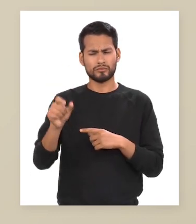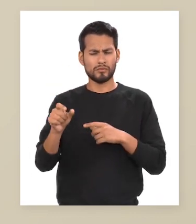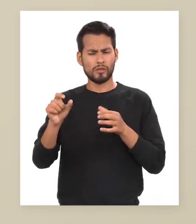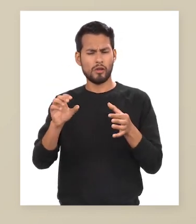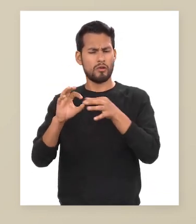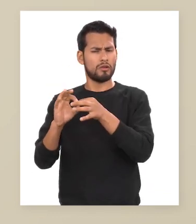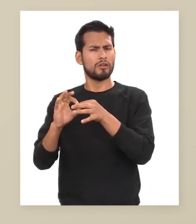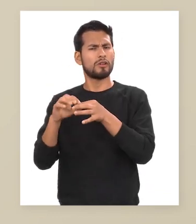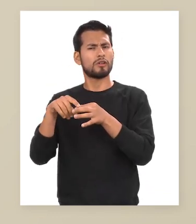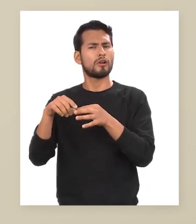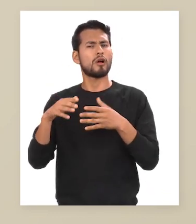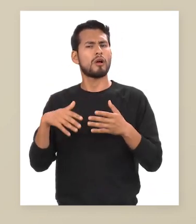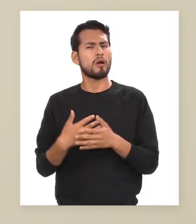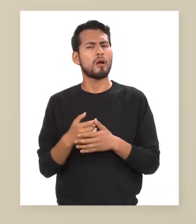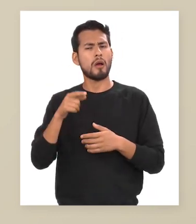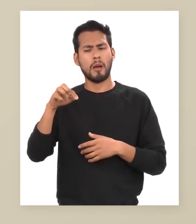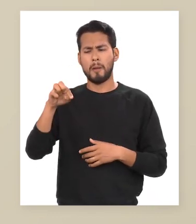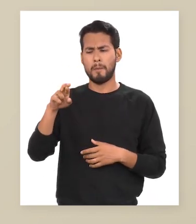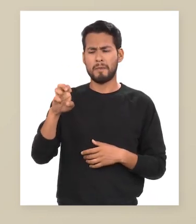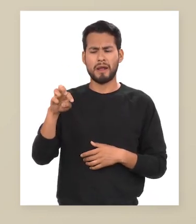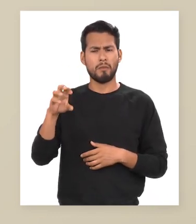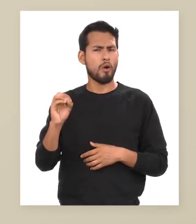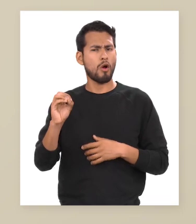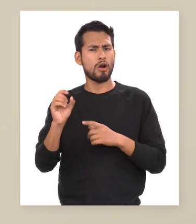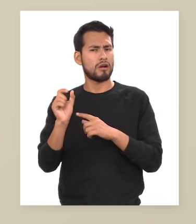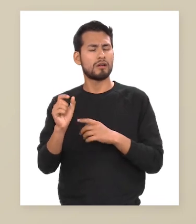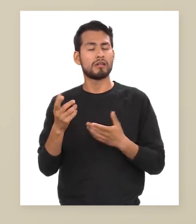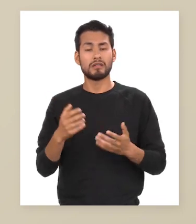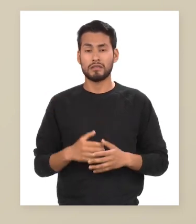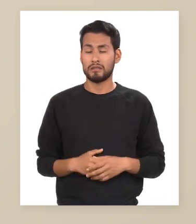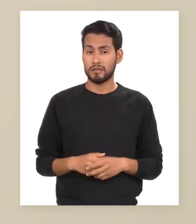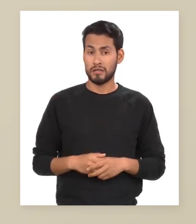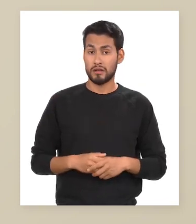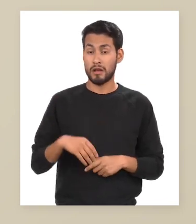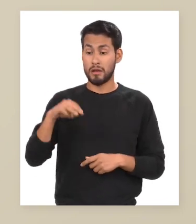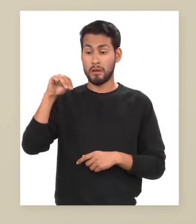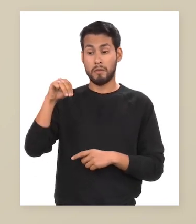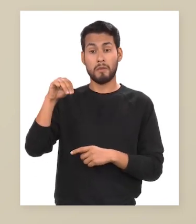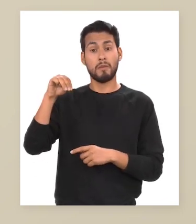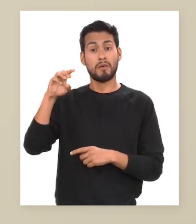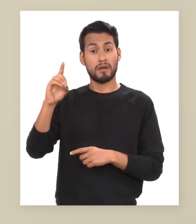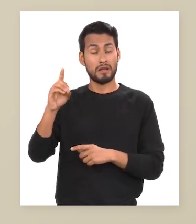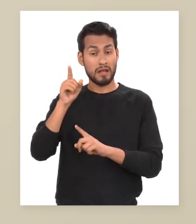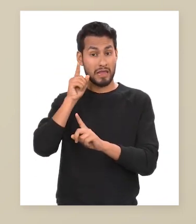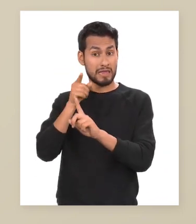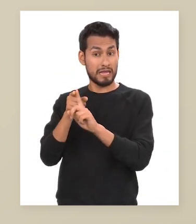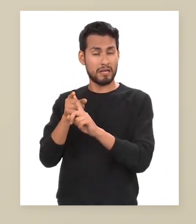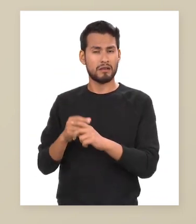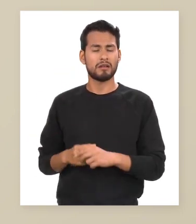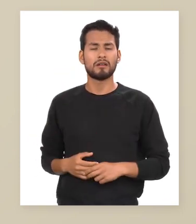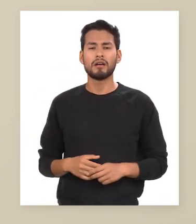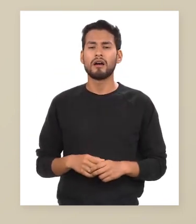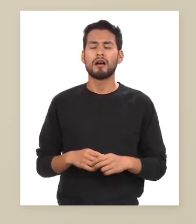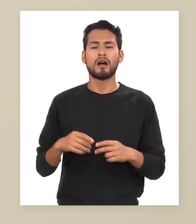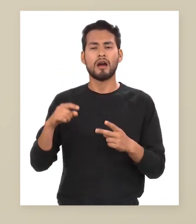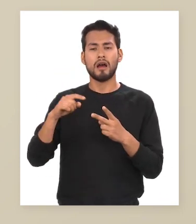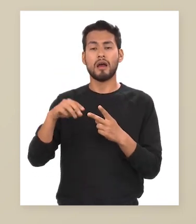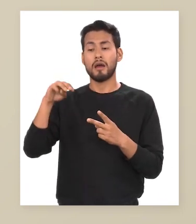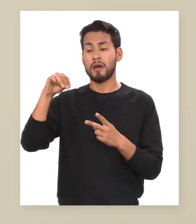que se une al núcleo mediante una preposición? Alternativa A, modificador indirecto. Alternativa B,